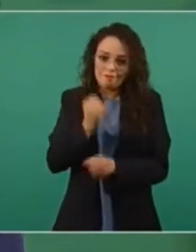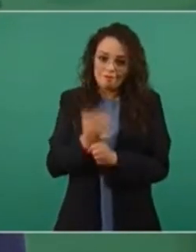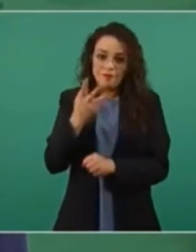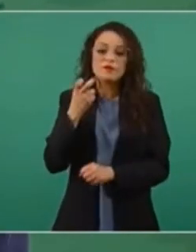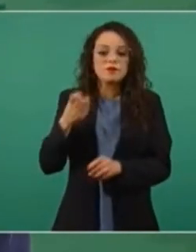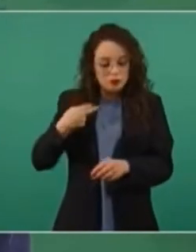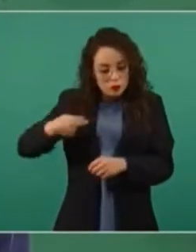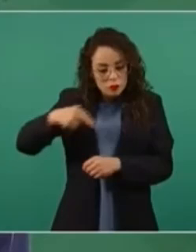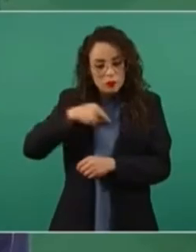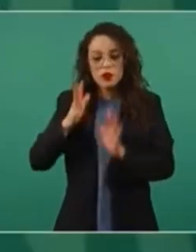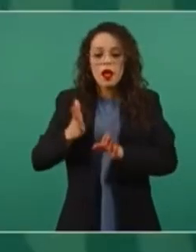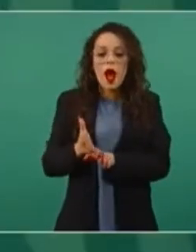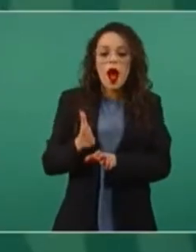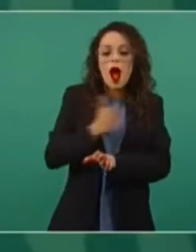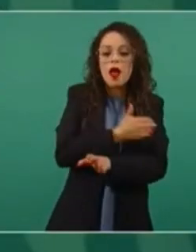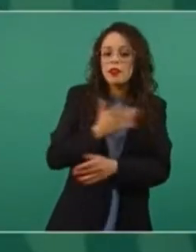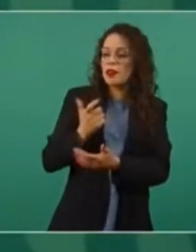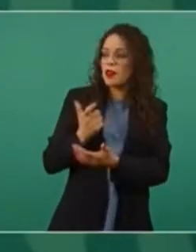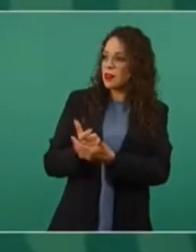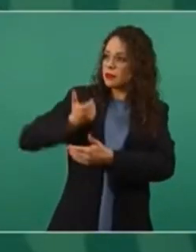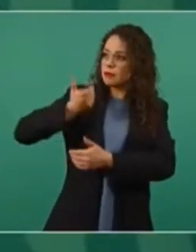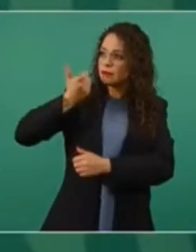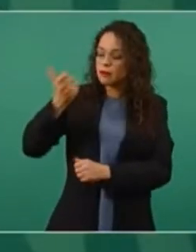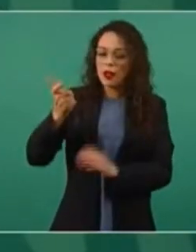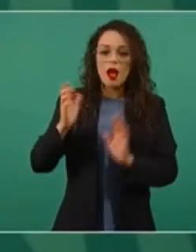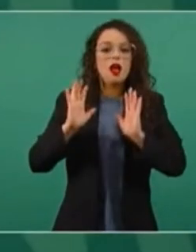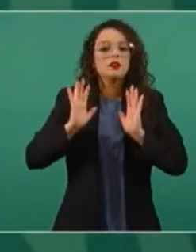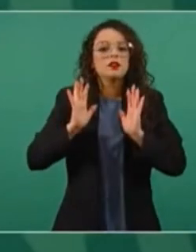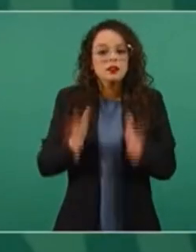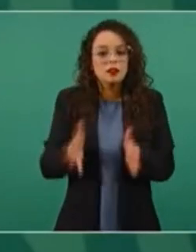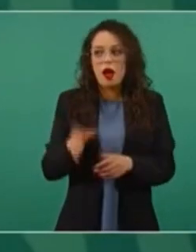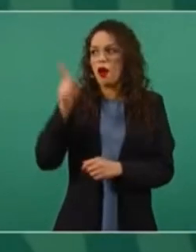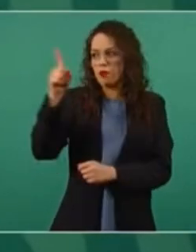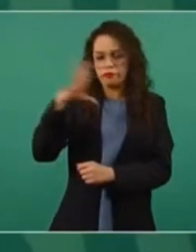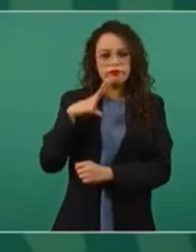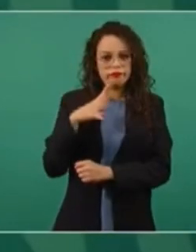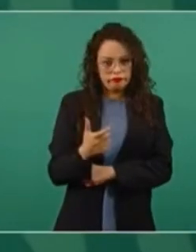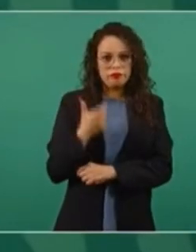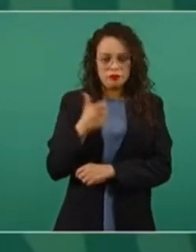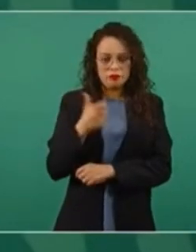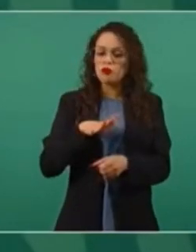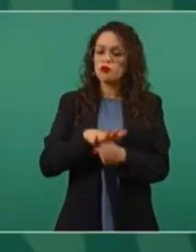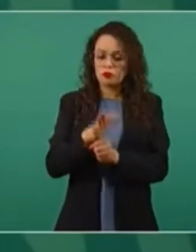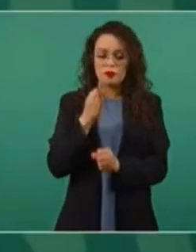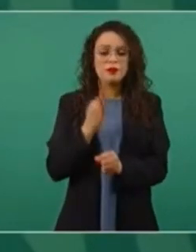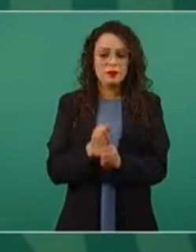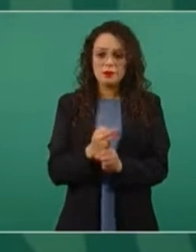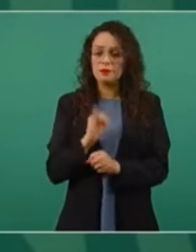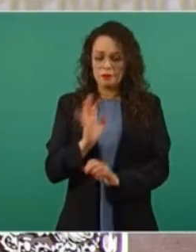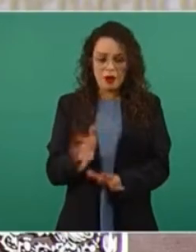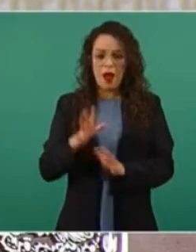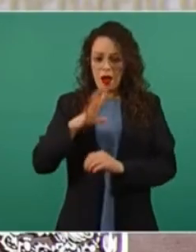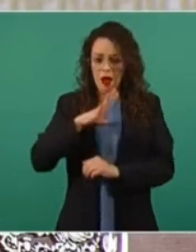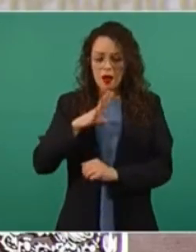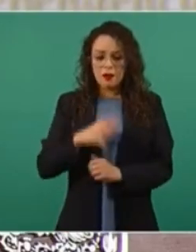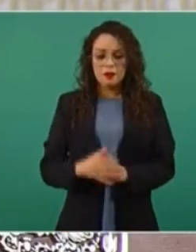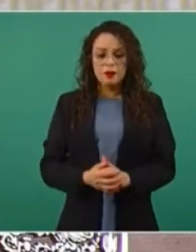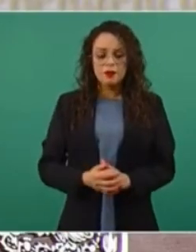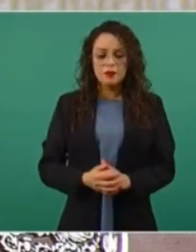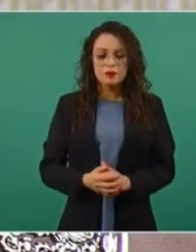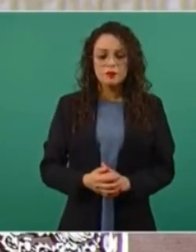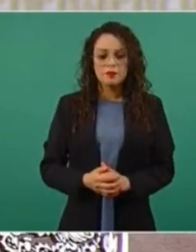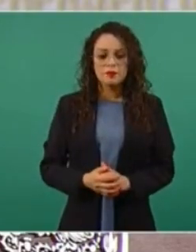O sea, ya tienen ellos dinero suficiente. Me gustaría que